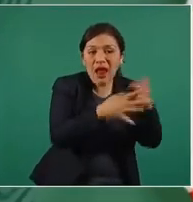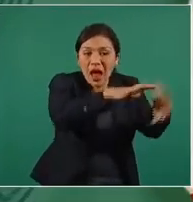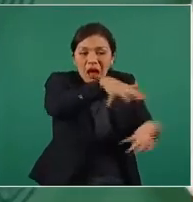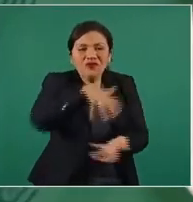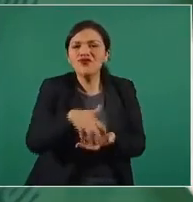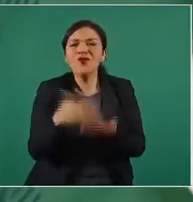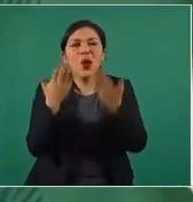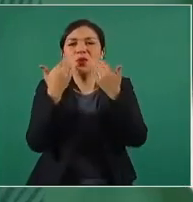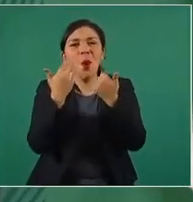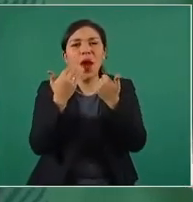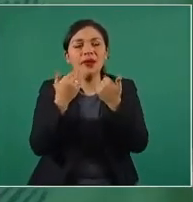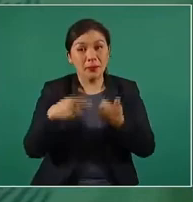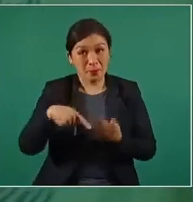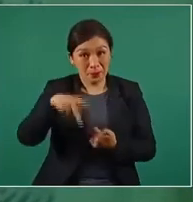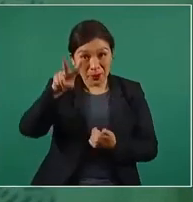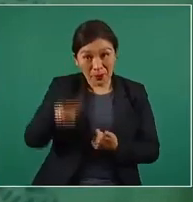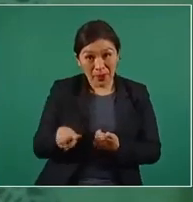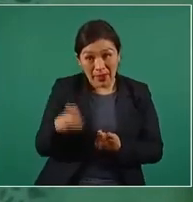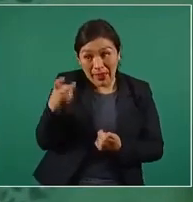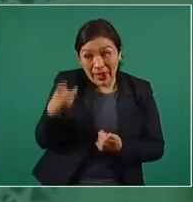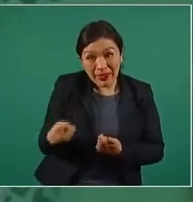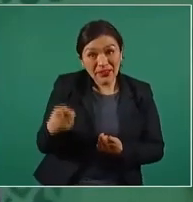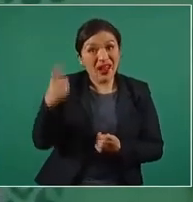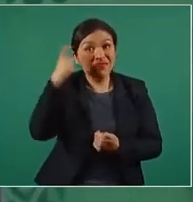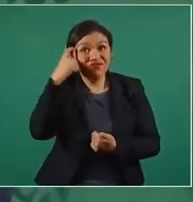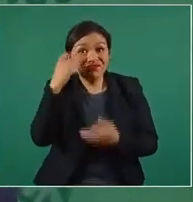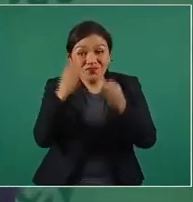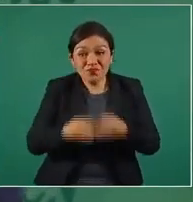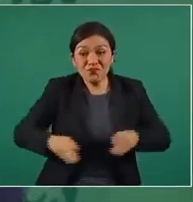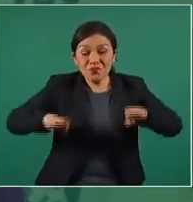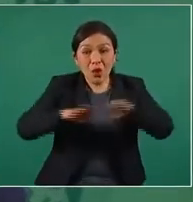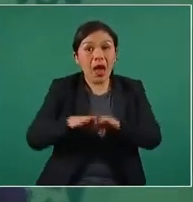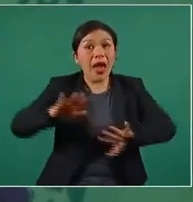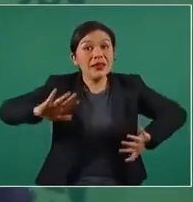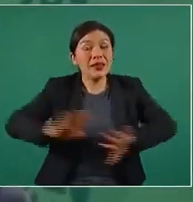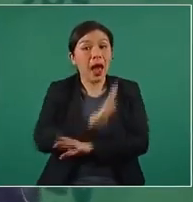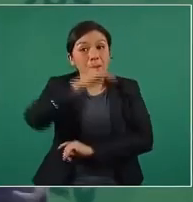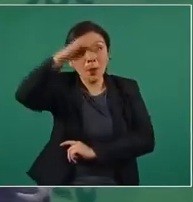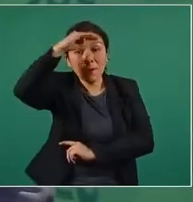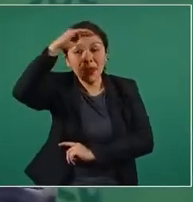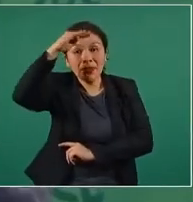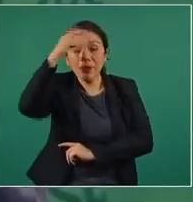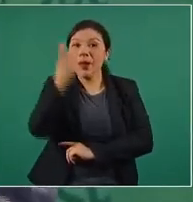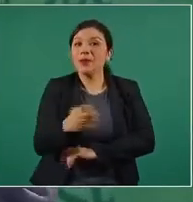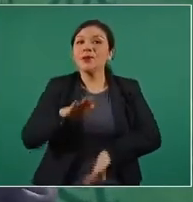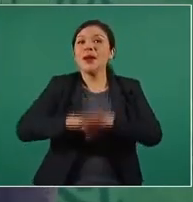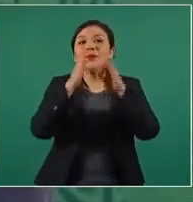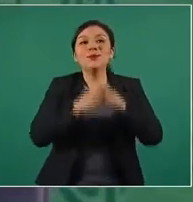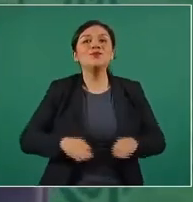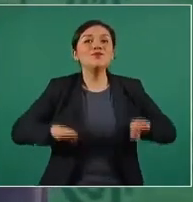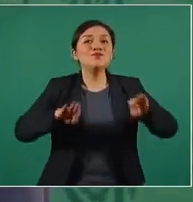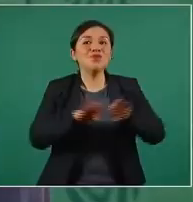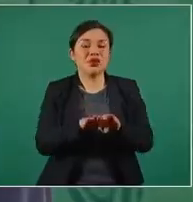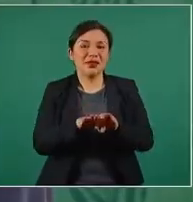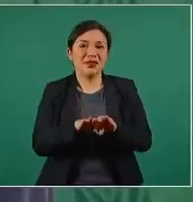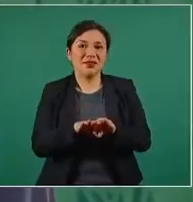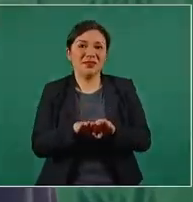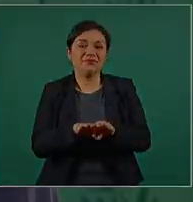Pero son muy importantes los cambios, el cambio de mentalidad.